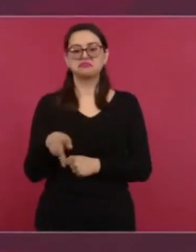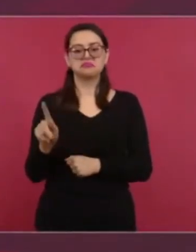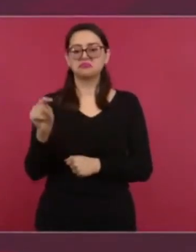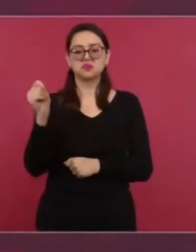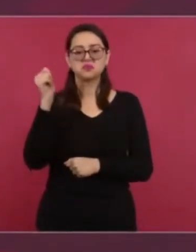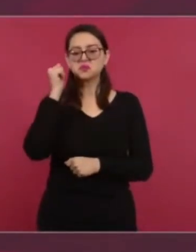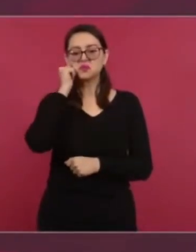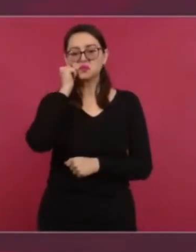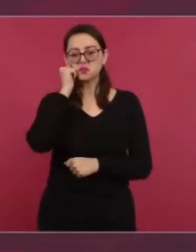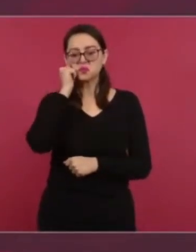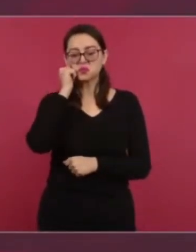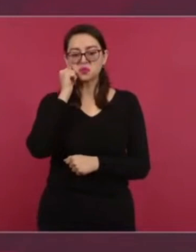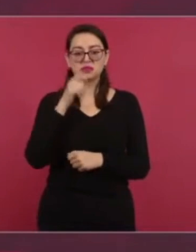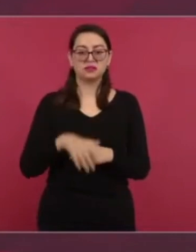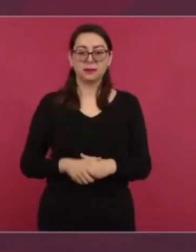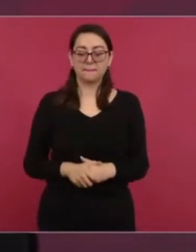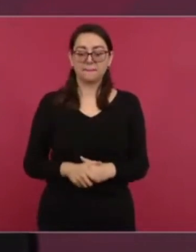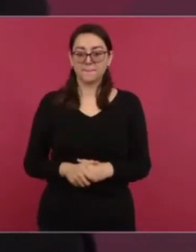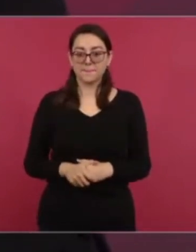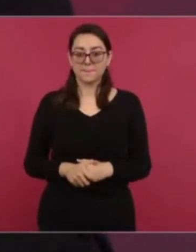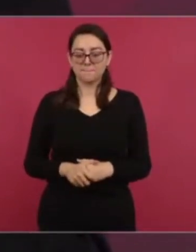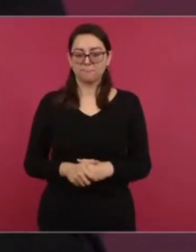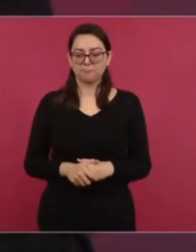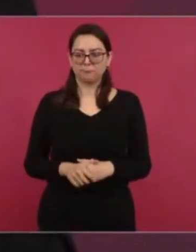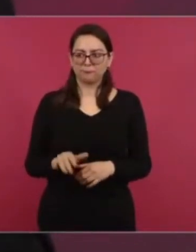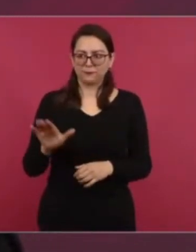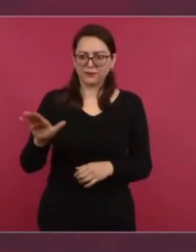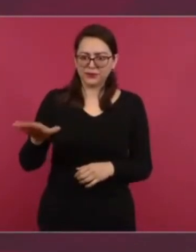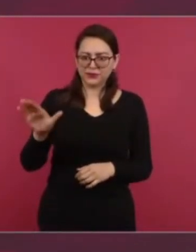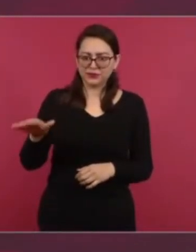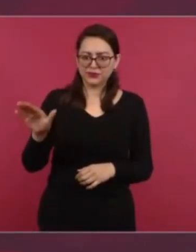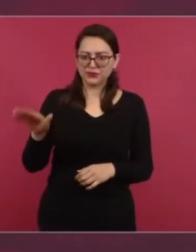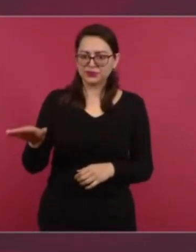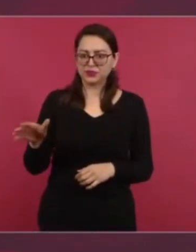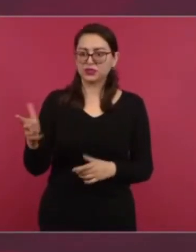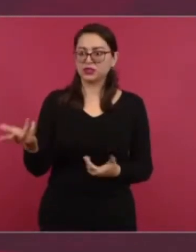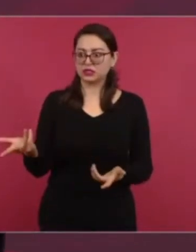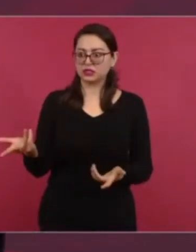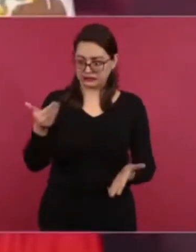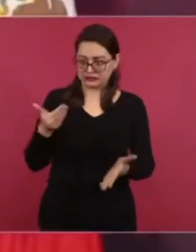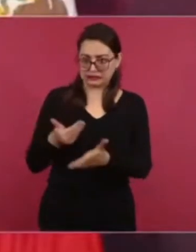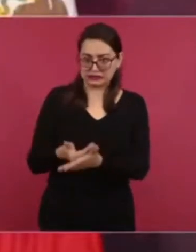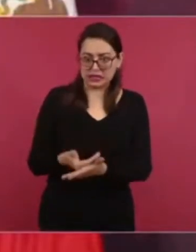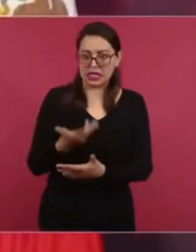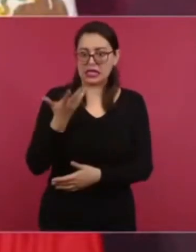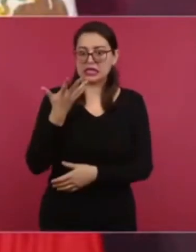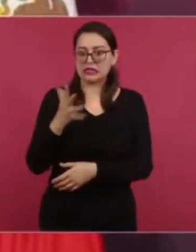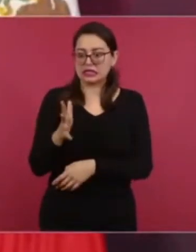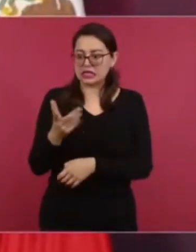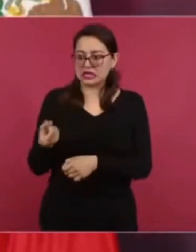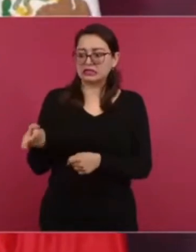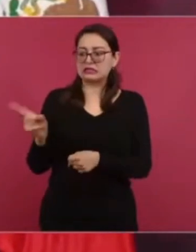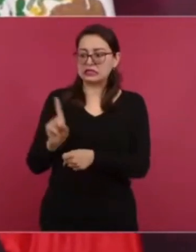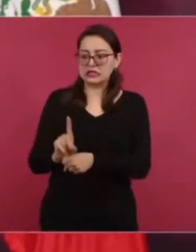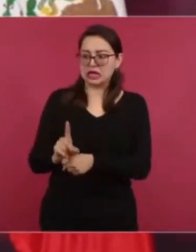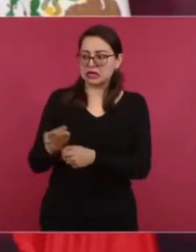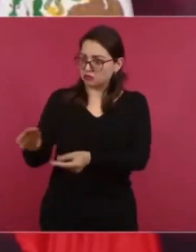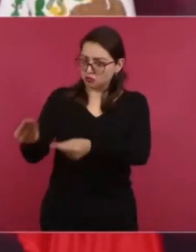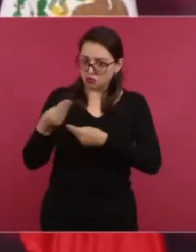que no pudieron decir oye se te está venciendo el plazo se te venció el plazo te voy a dar